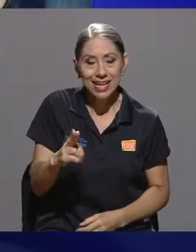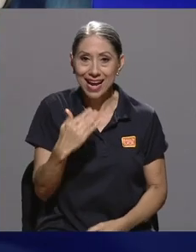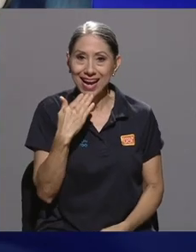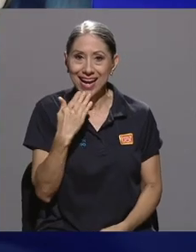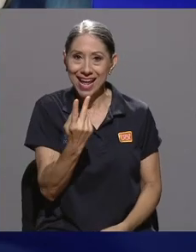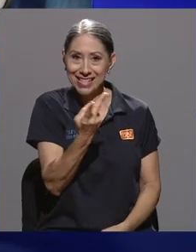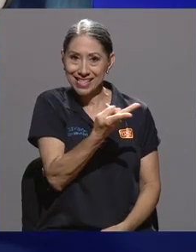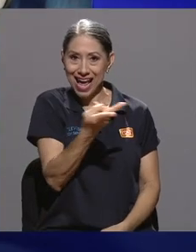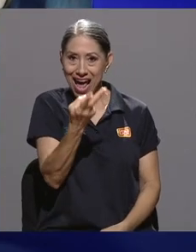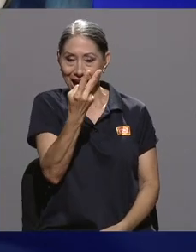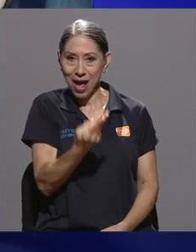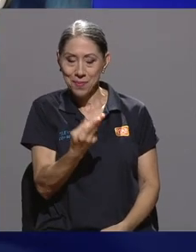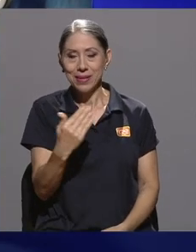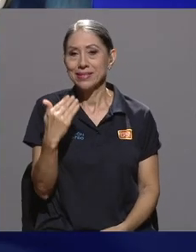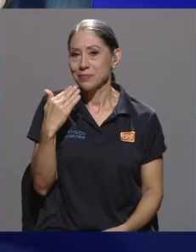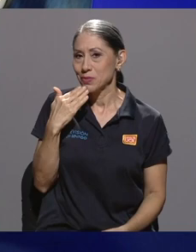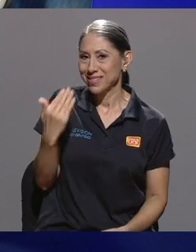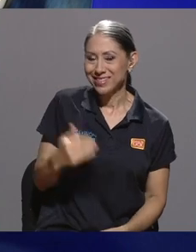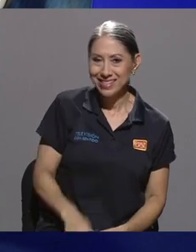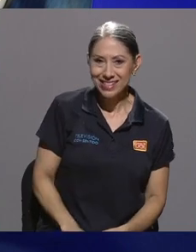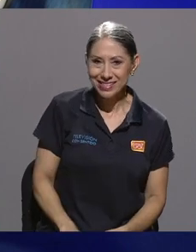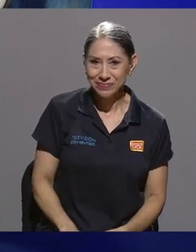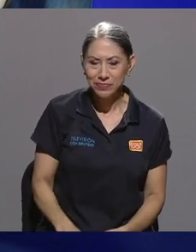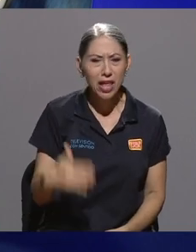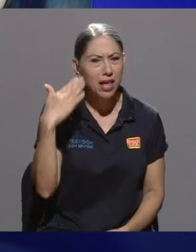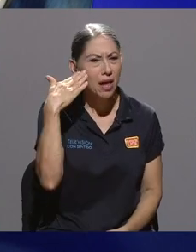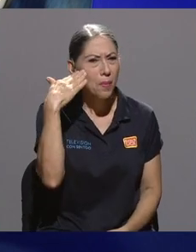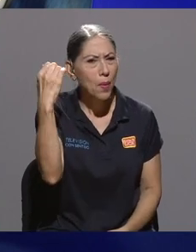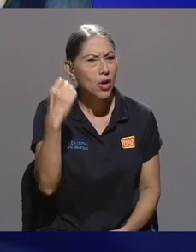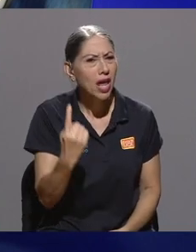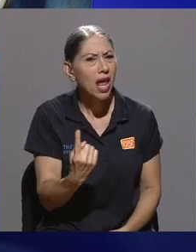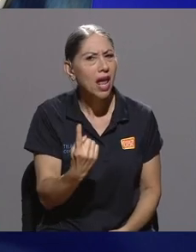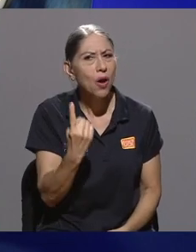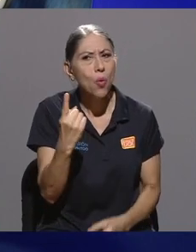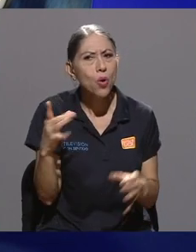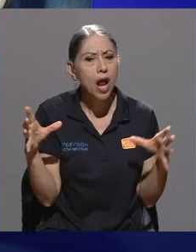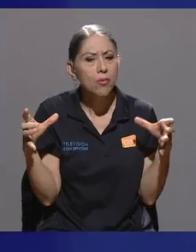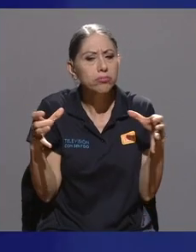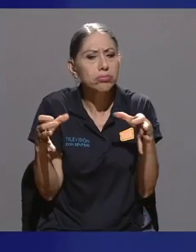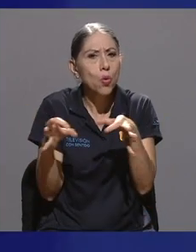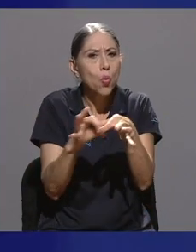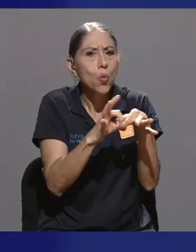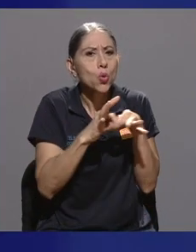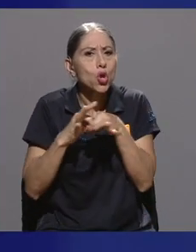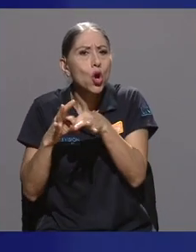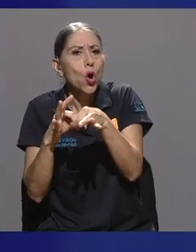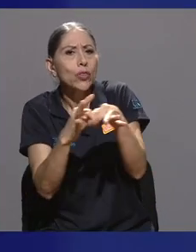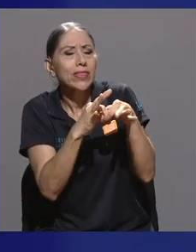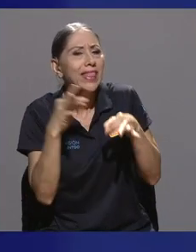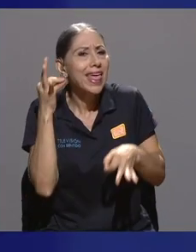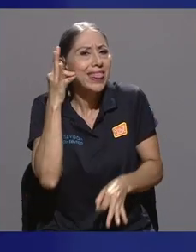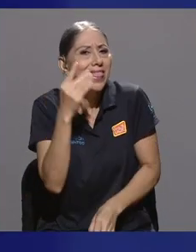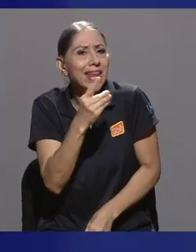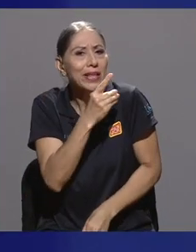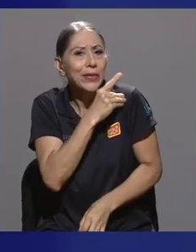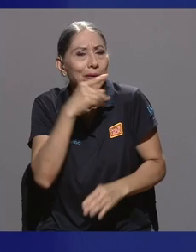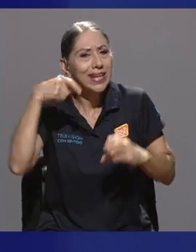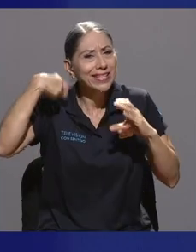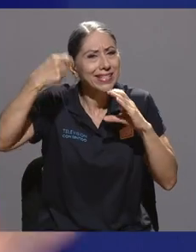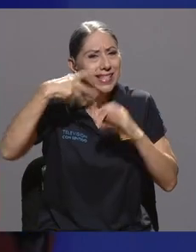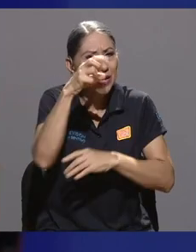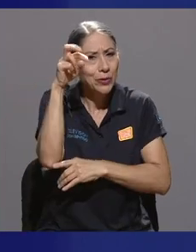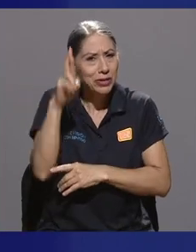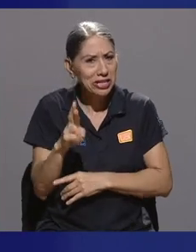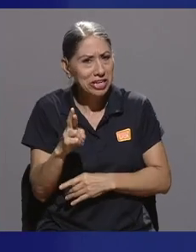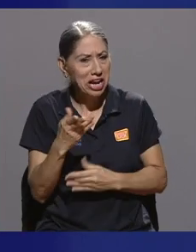estar con nosotros. Muchas gracias. Bueno, ¿y por qué una unión de directoras de cine en Costa Rica?